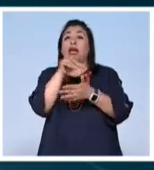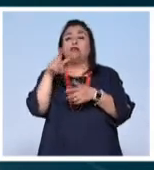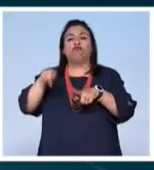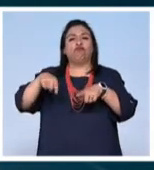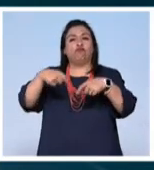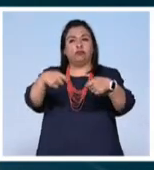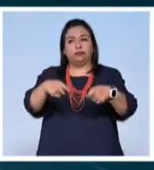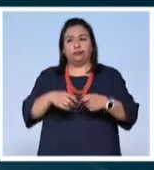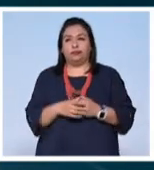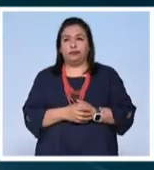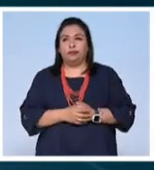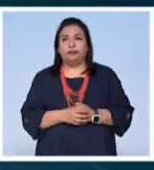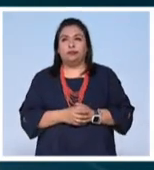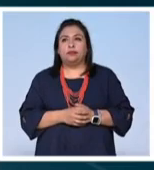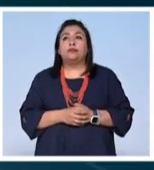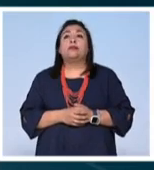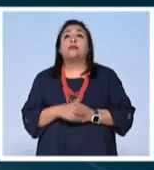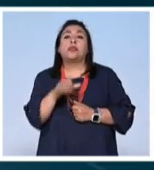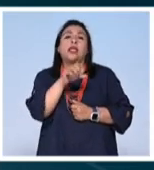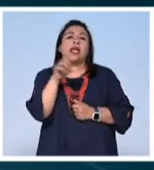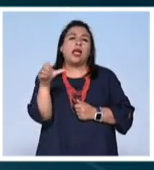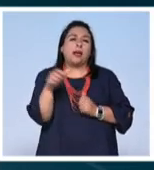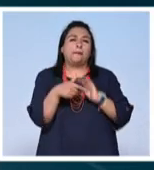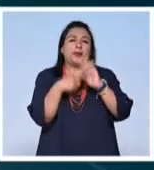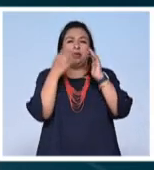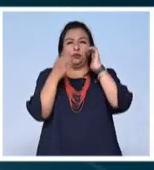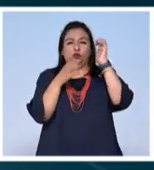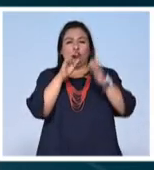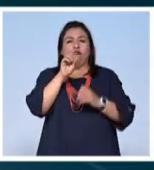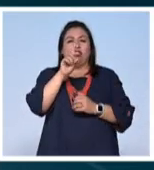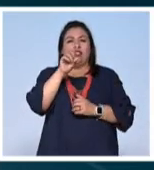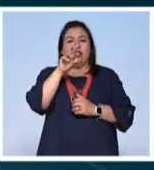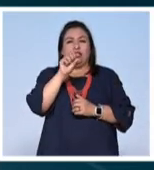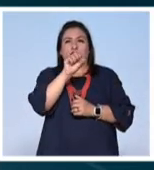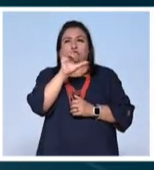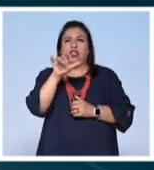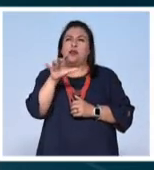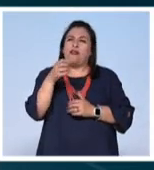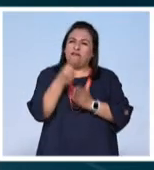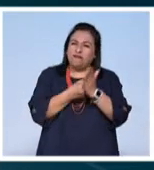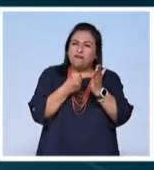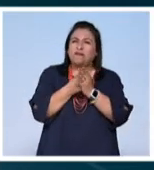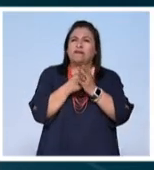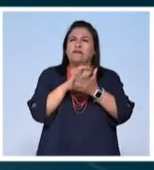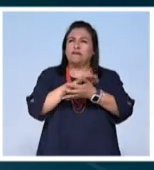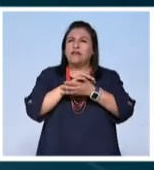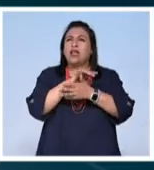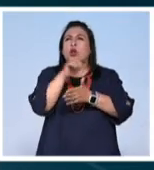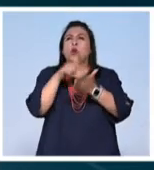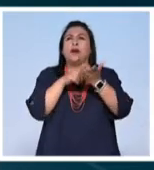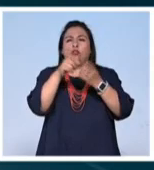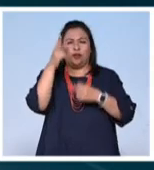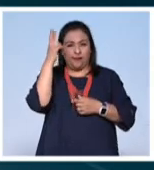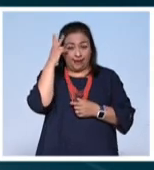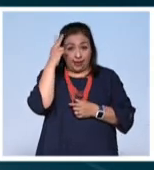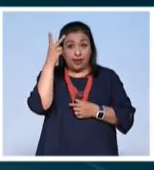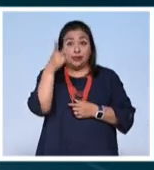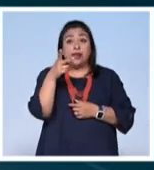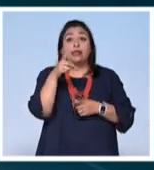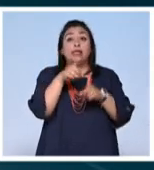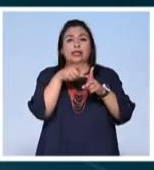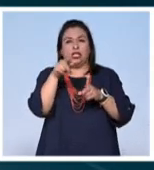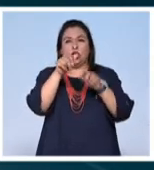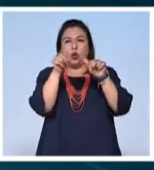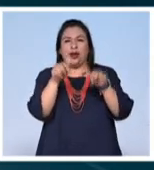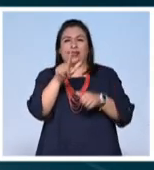su legado. En el marco de la muestra Federico Silva lucha y fraternidad que presenta el Palacio de Bellas Artes el crítico